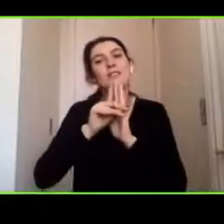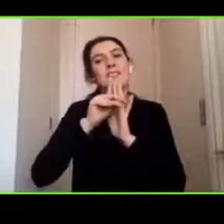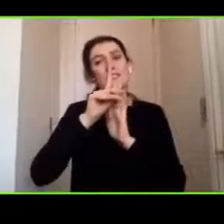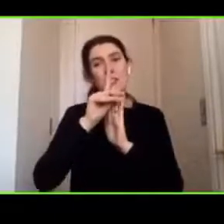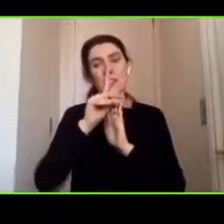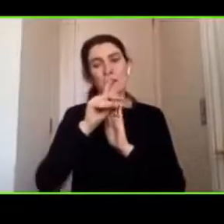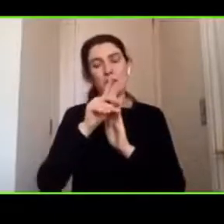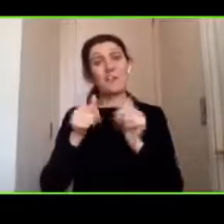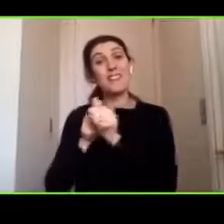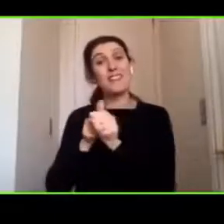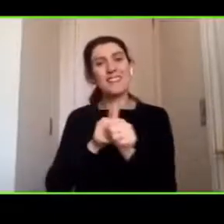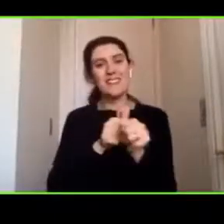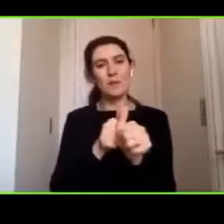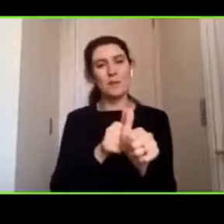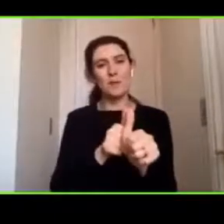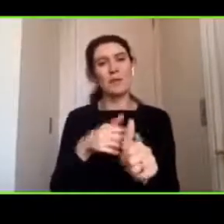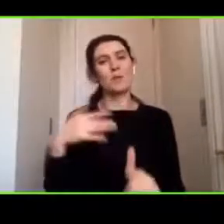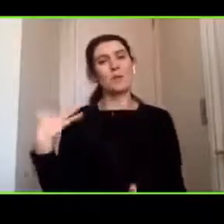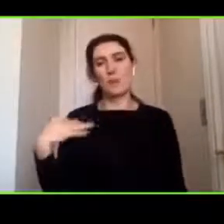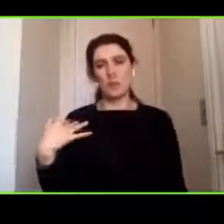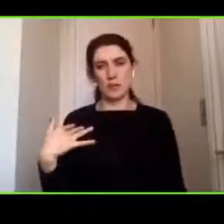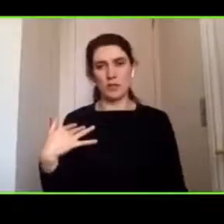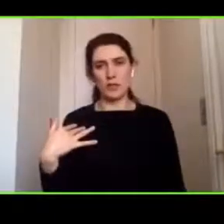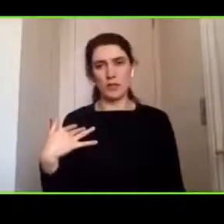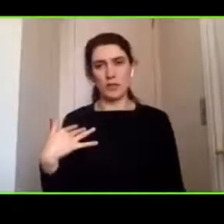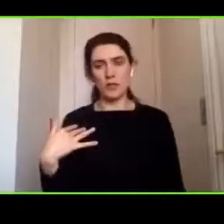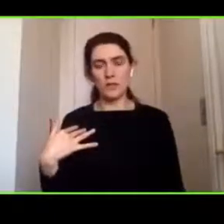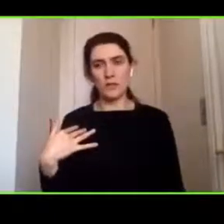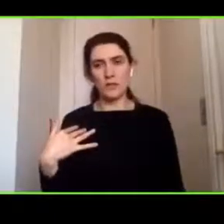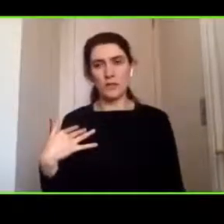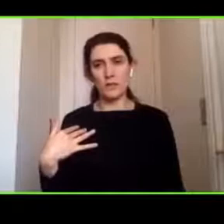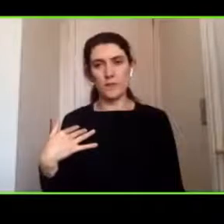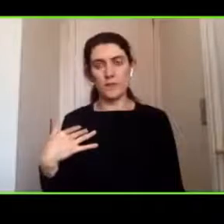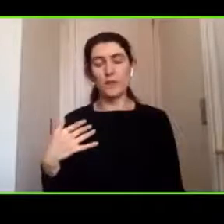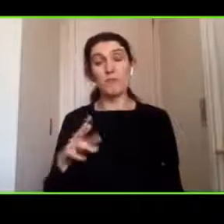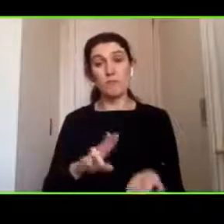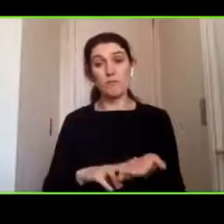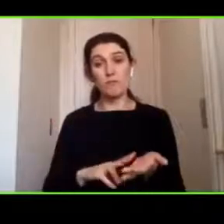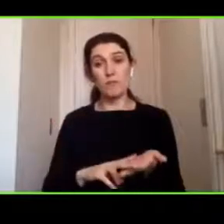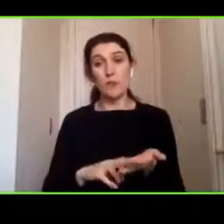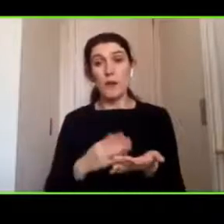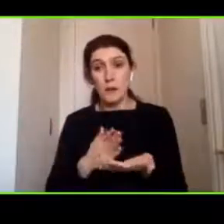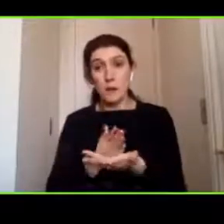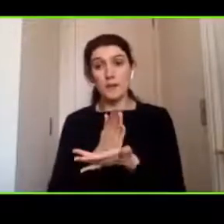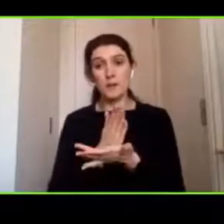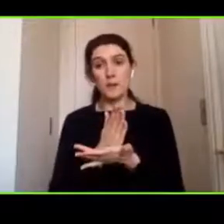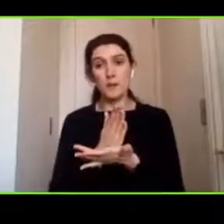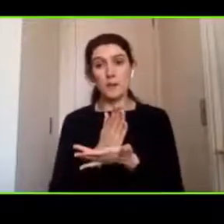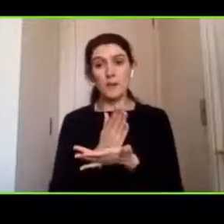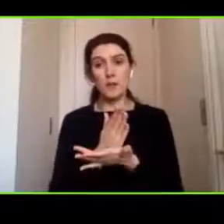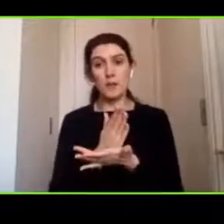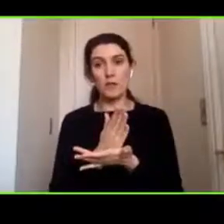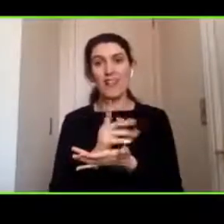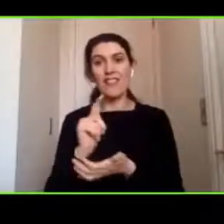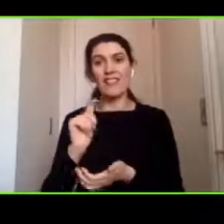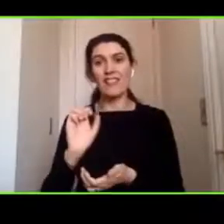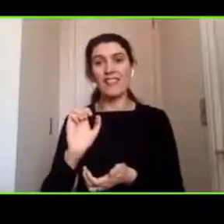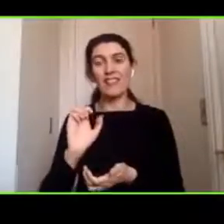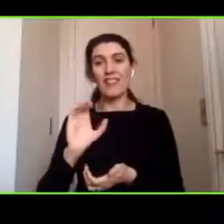seguimiento. Efectivamente uno al principio si tienes un TEC leve